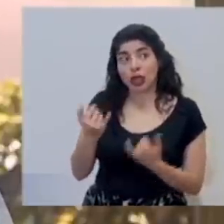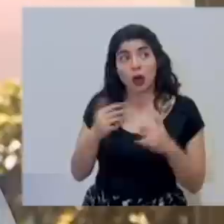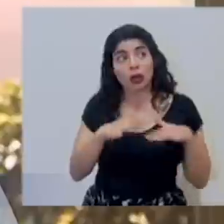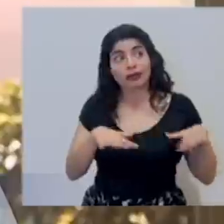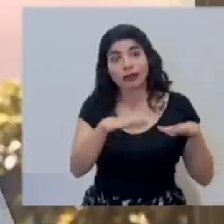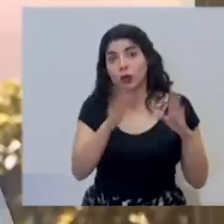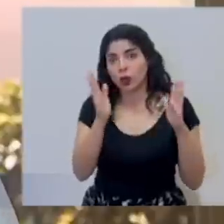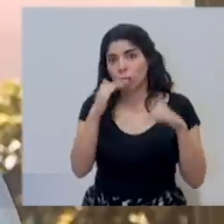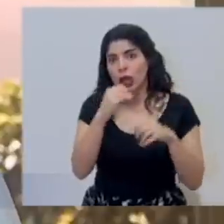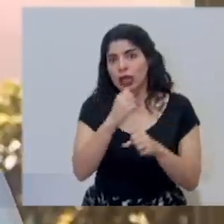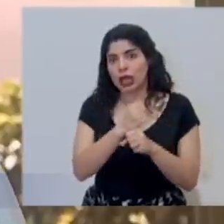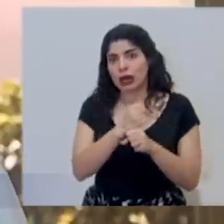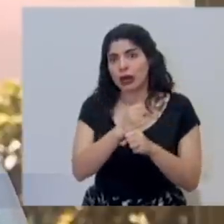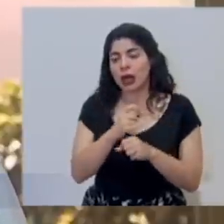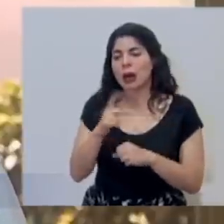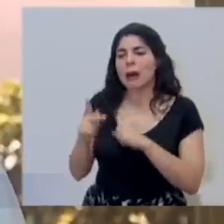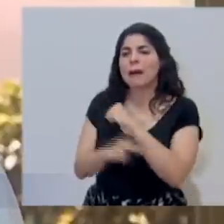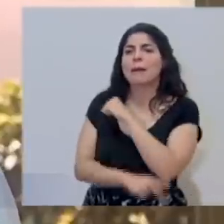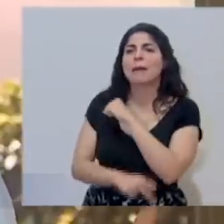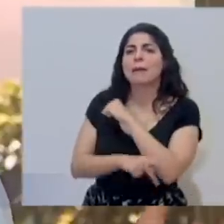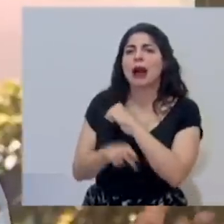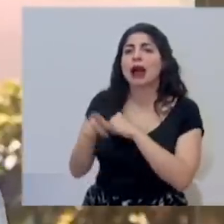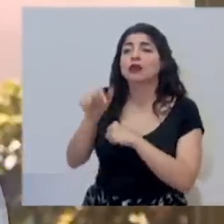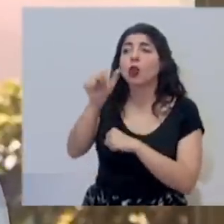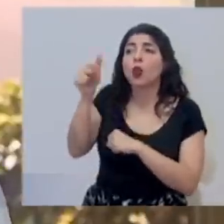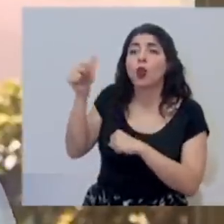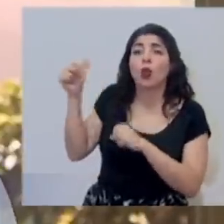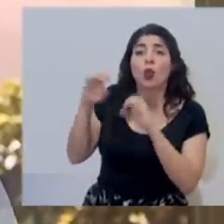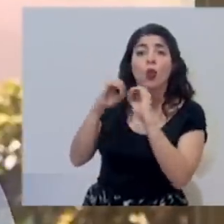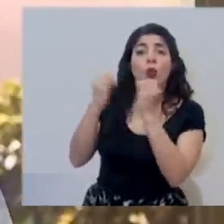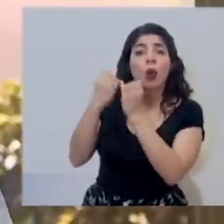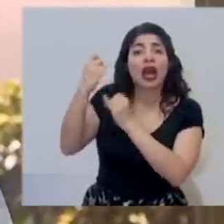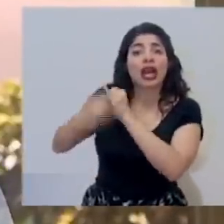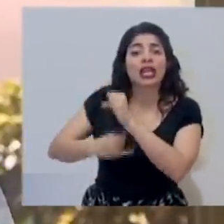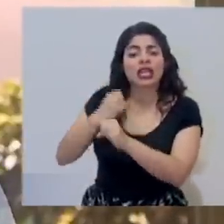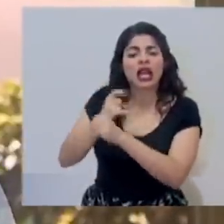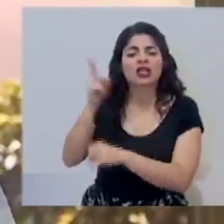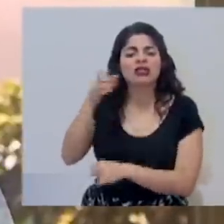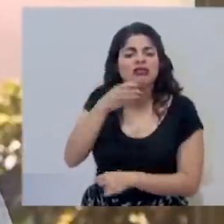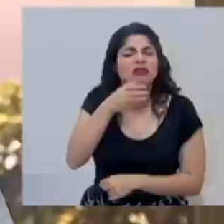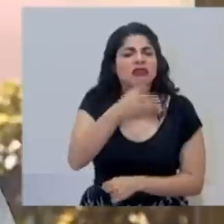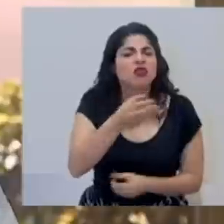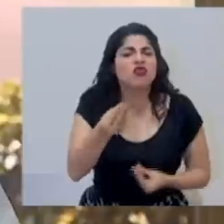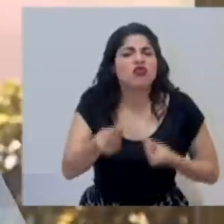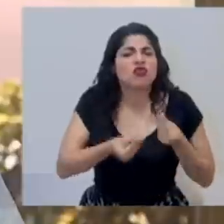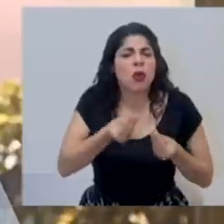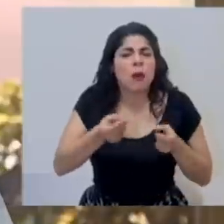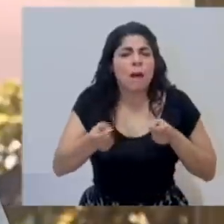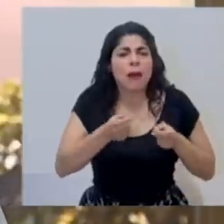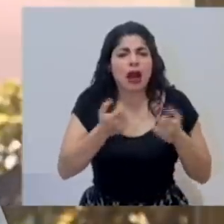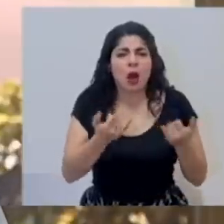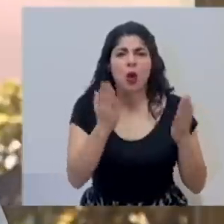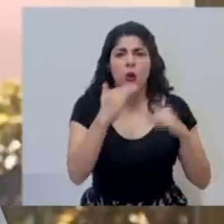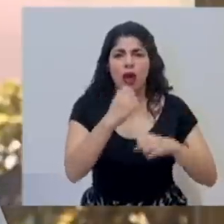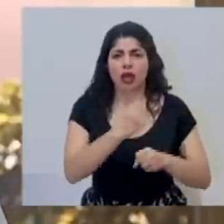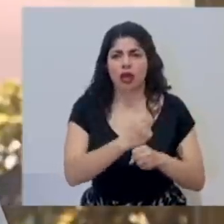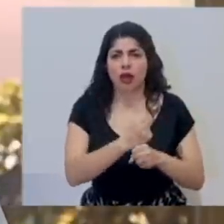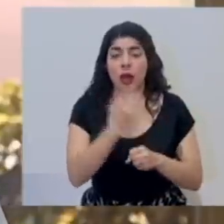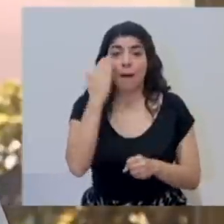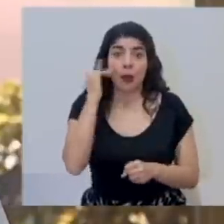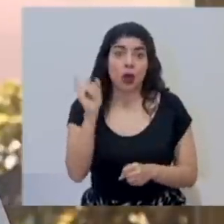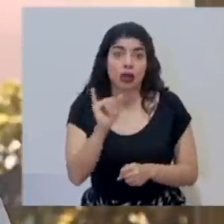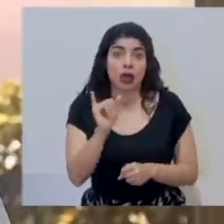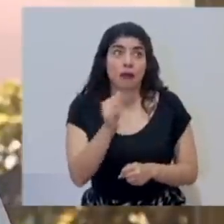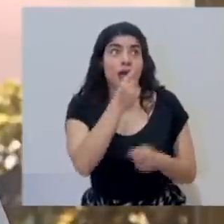del desempleo, ¿qué indicaciones recibe el país de otras organizaciones internacionales para el manejo del desempleo, considerando que así